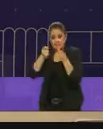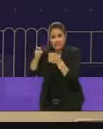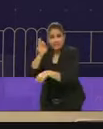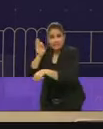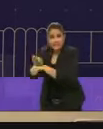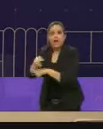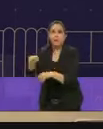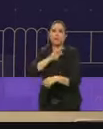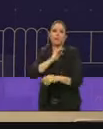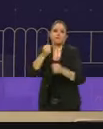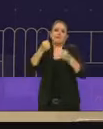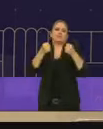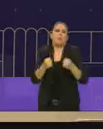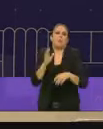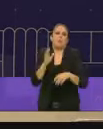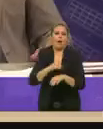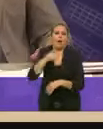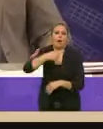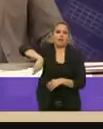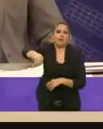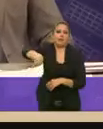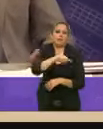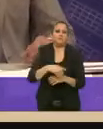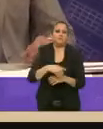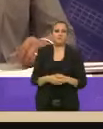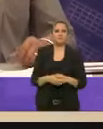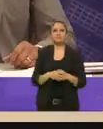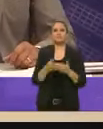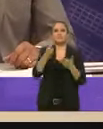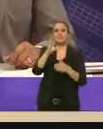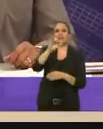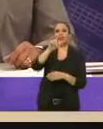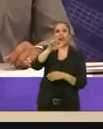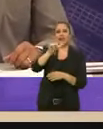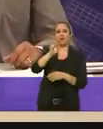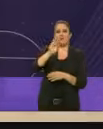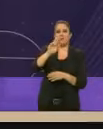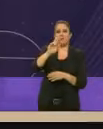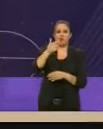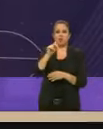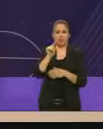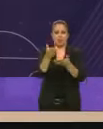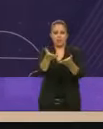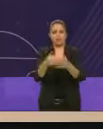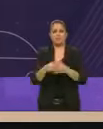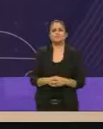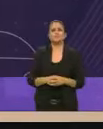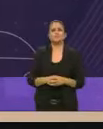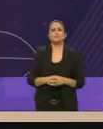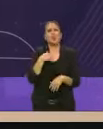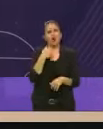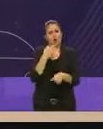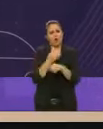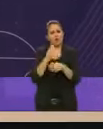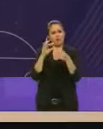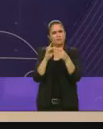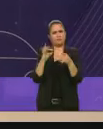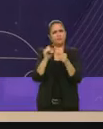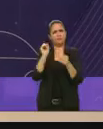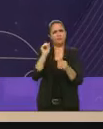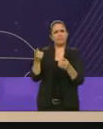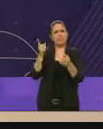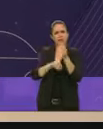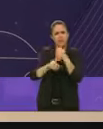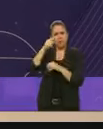Gracias, candidato. Candidata, Clara Borbada. Gracias. Quiero empezar hablando del sistema público de